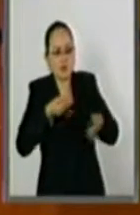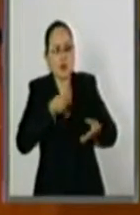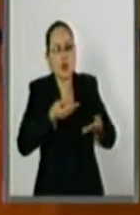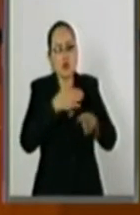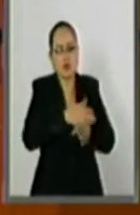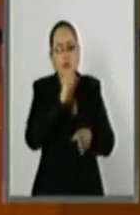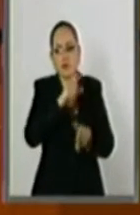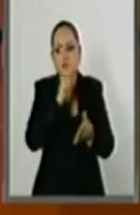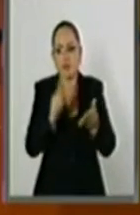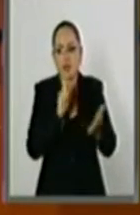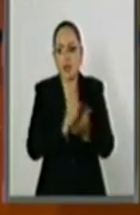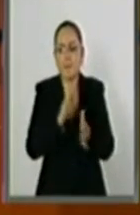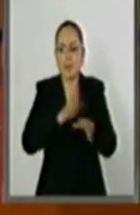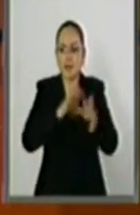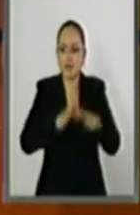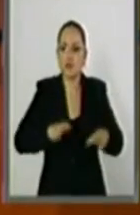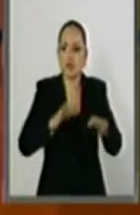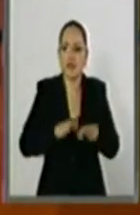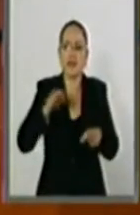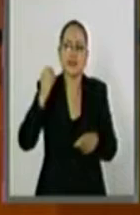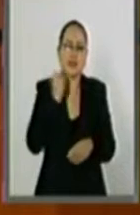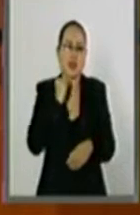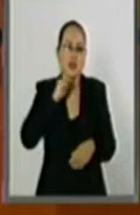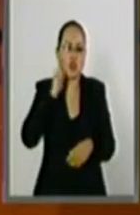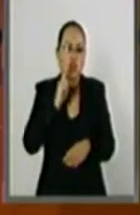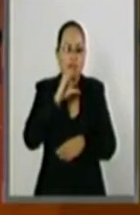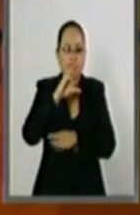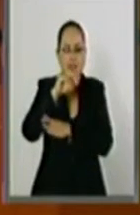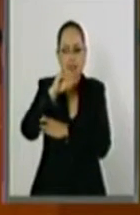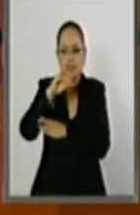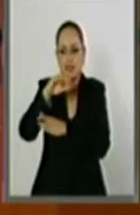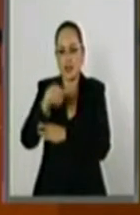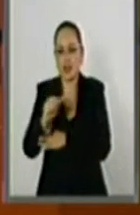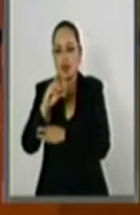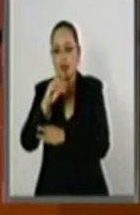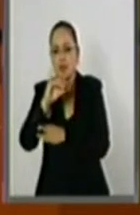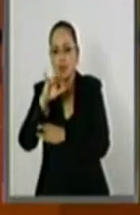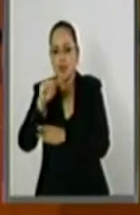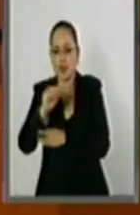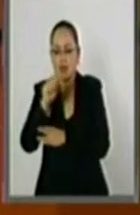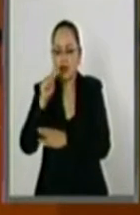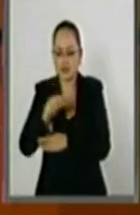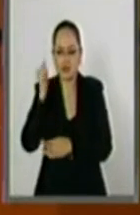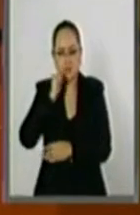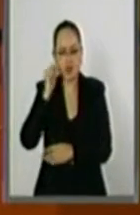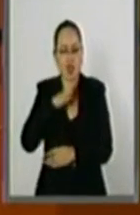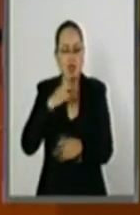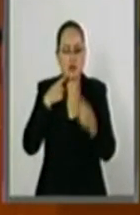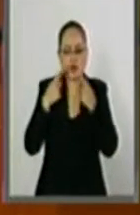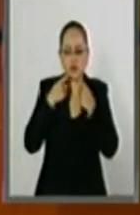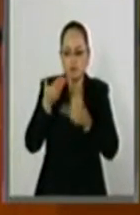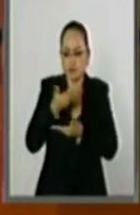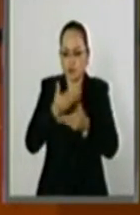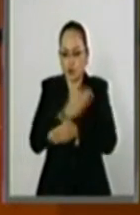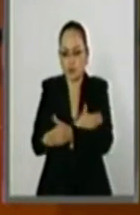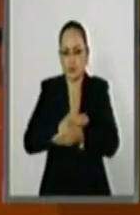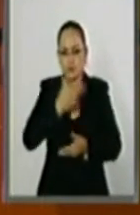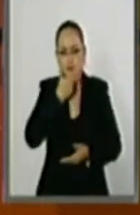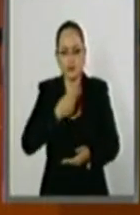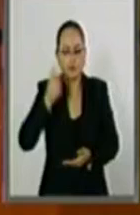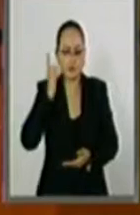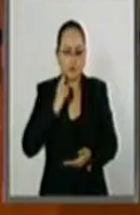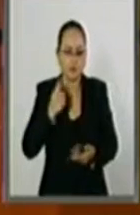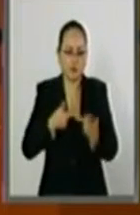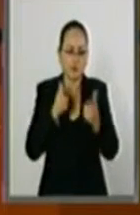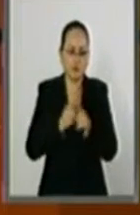y en especial a la senadora Cristina Díaz, porque siempre hubo un diálogo y una apertura para todos mis compañeras y compañeros del Grupo